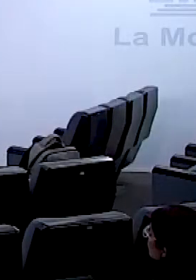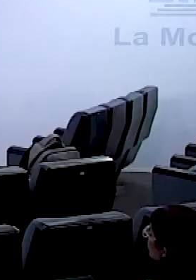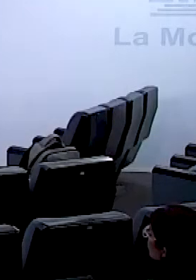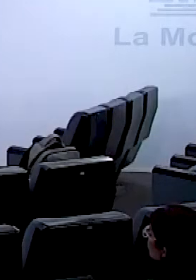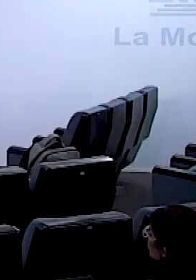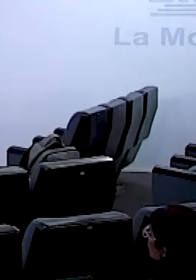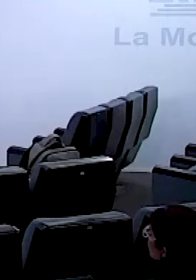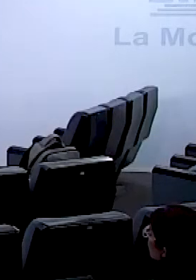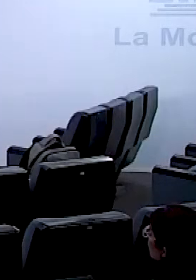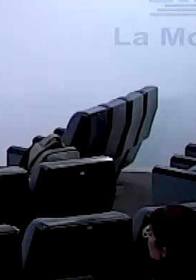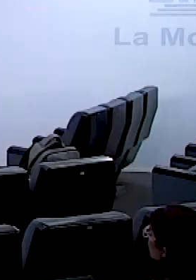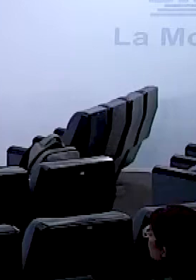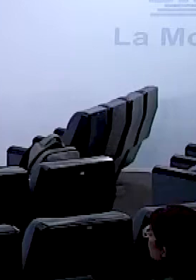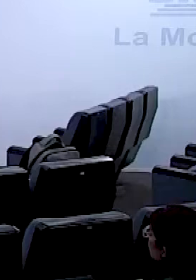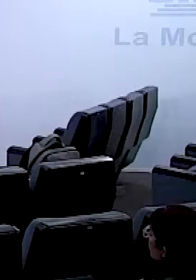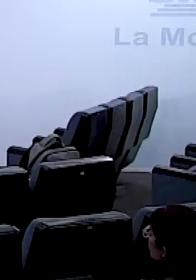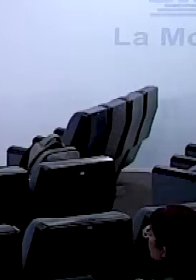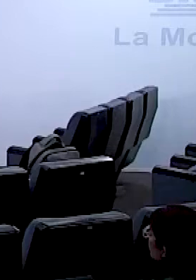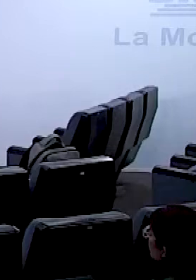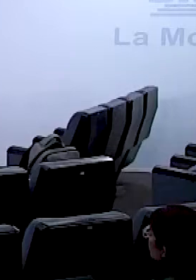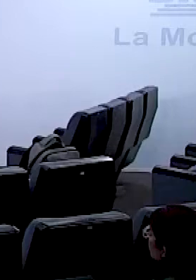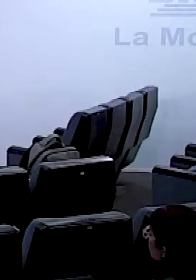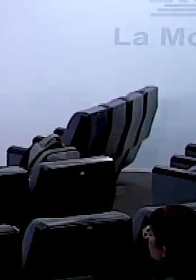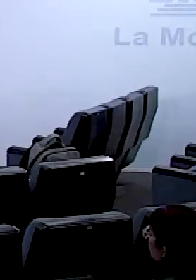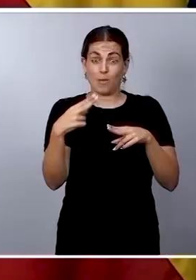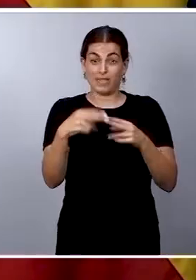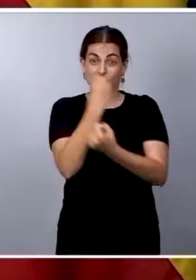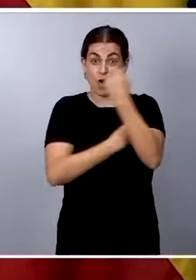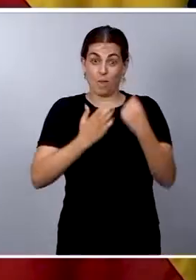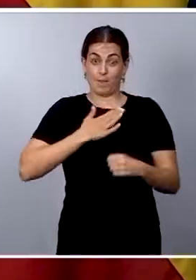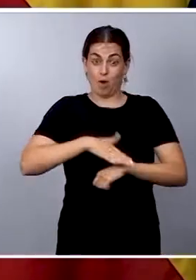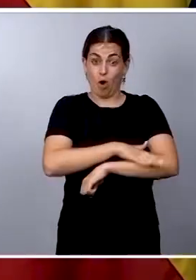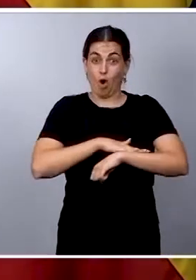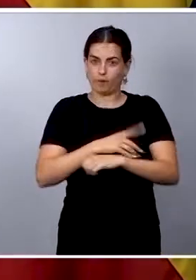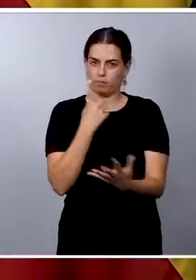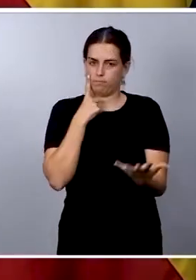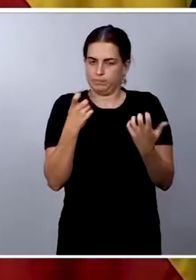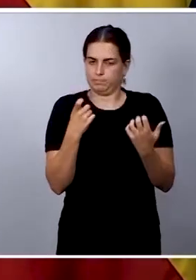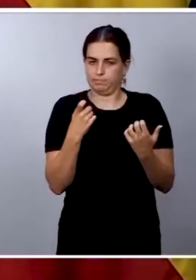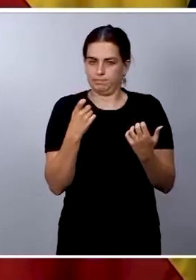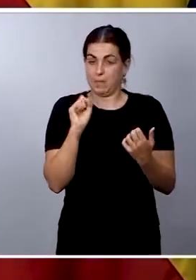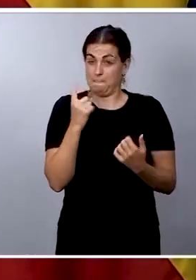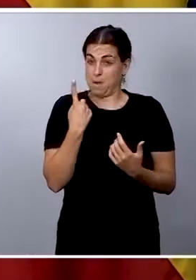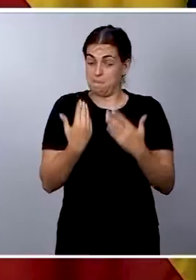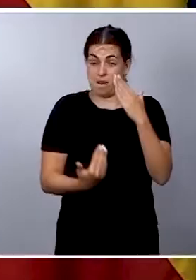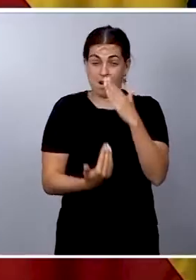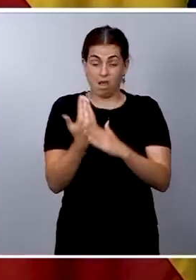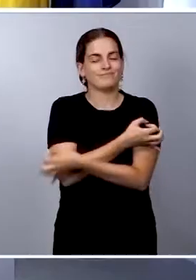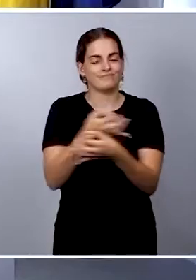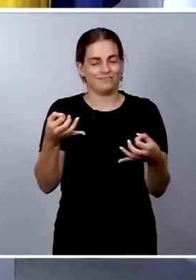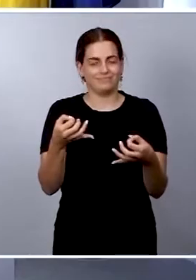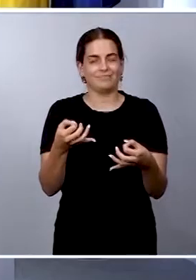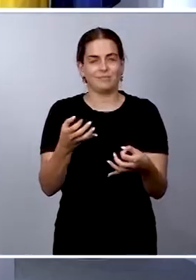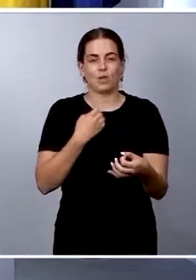y ministra de Asuntos Económicos y Transformación Digital, Nadia Calviño, durante la rueda de prensa posterior al Consejo de Ministros,